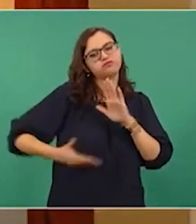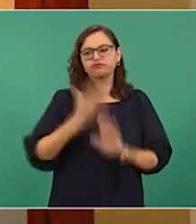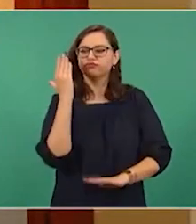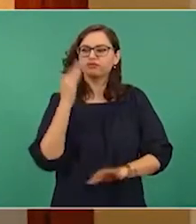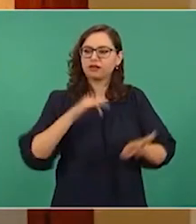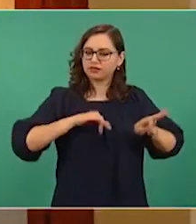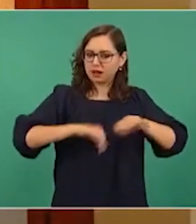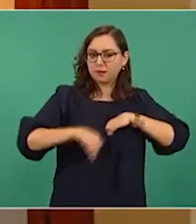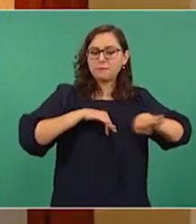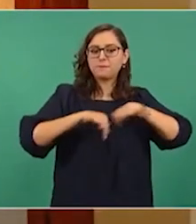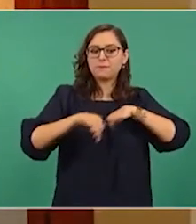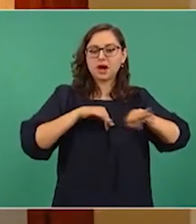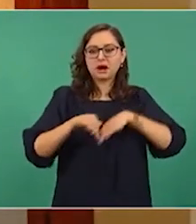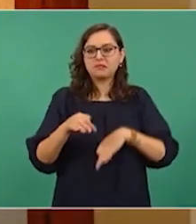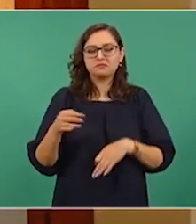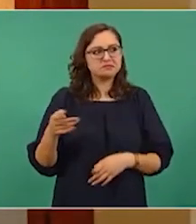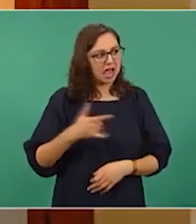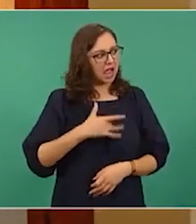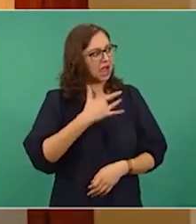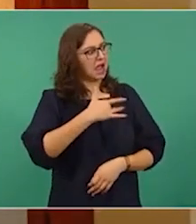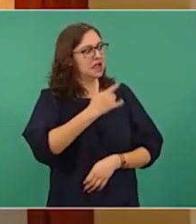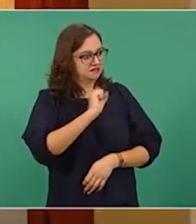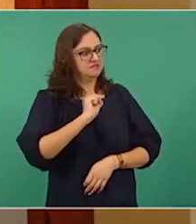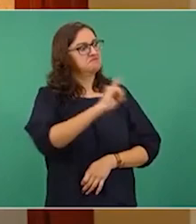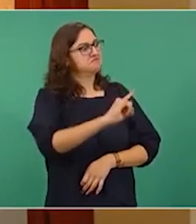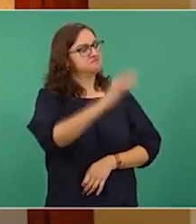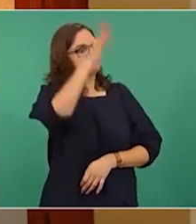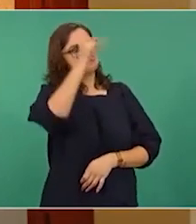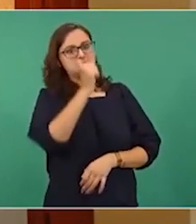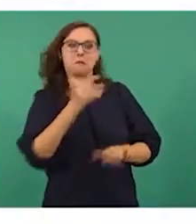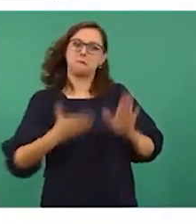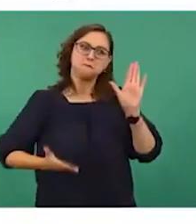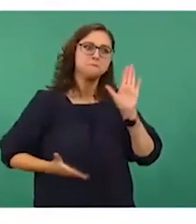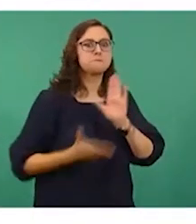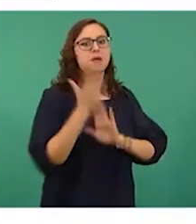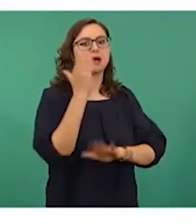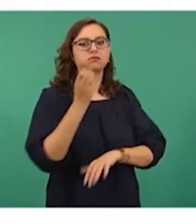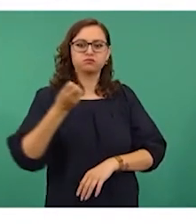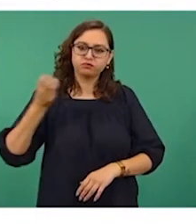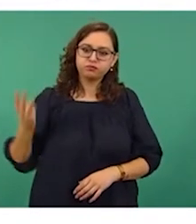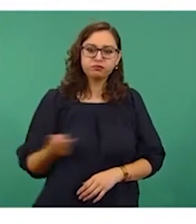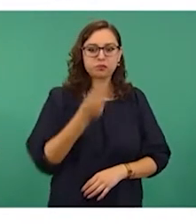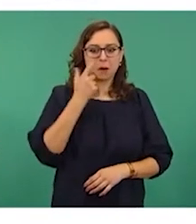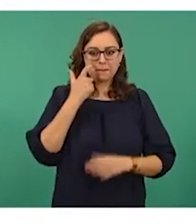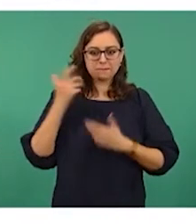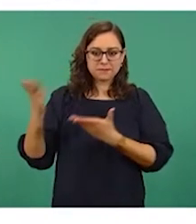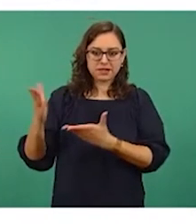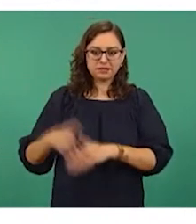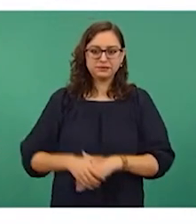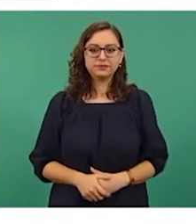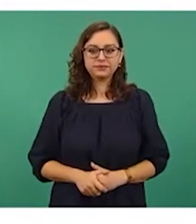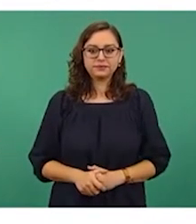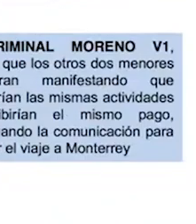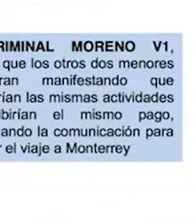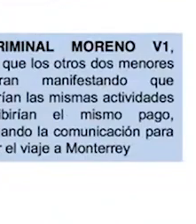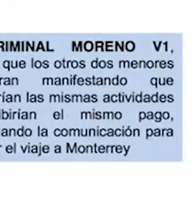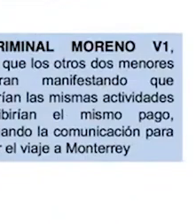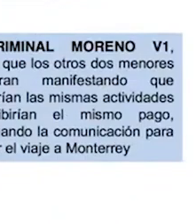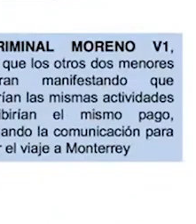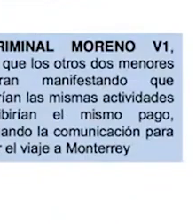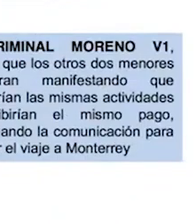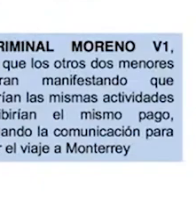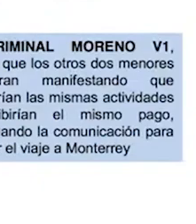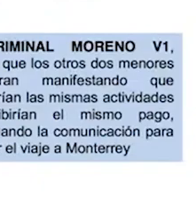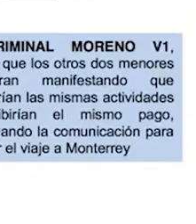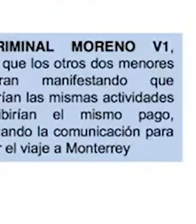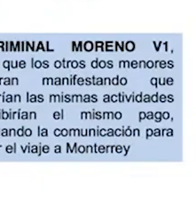acceden. Y finalmente, menor uno le dice al criminal que sus dos